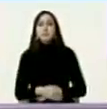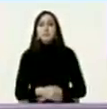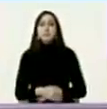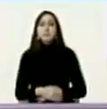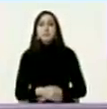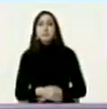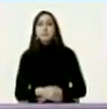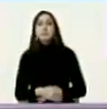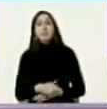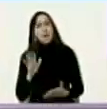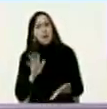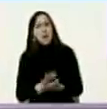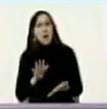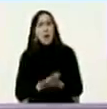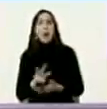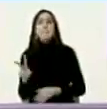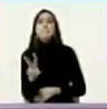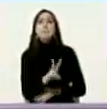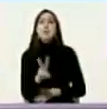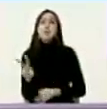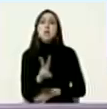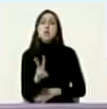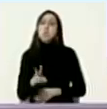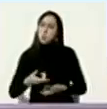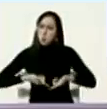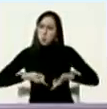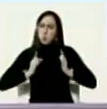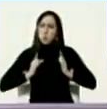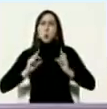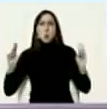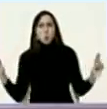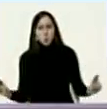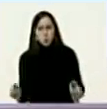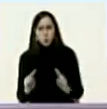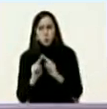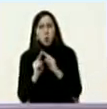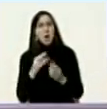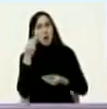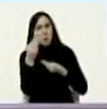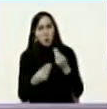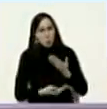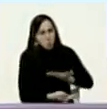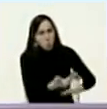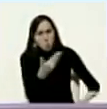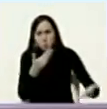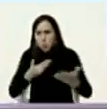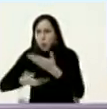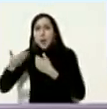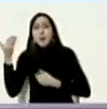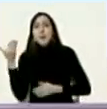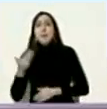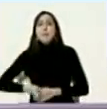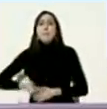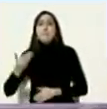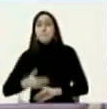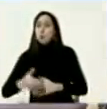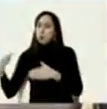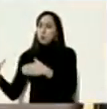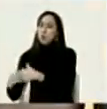pacificado el país que ha permitido el reencuentro la reconciliación de importantes sectores